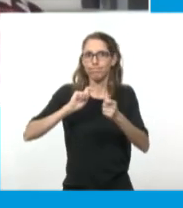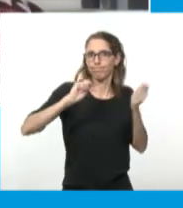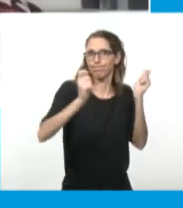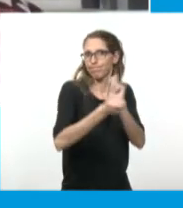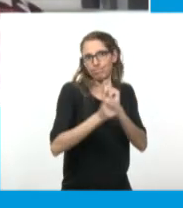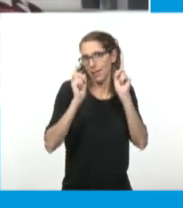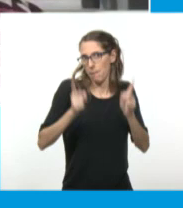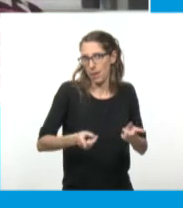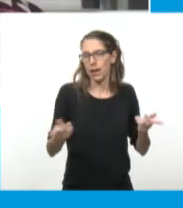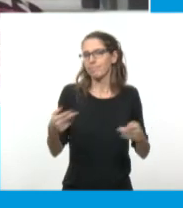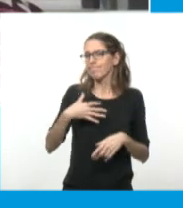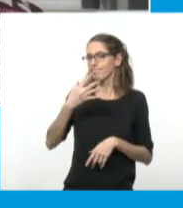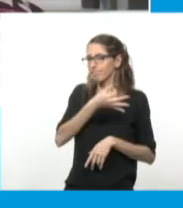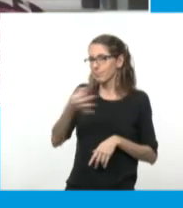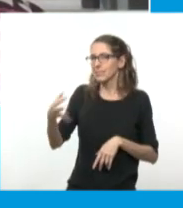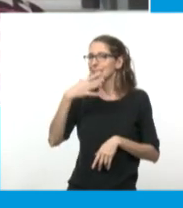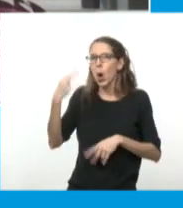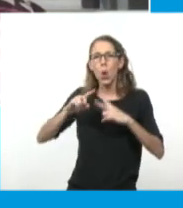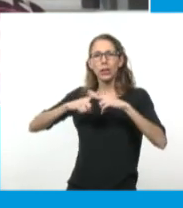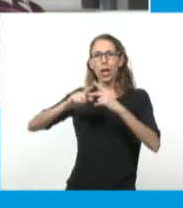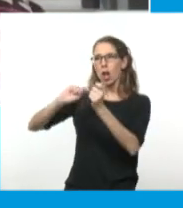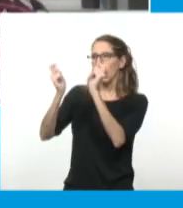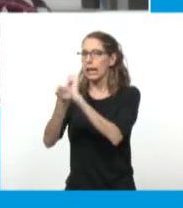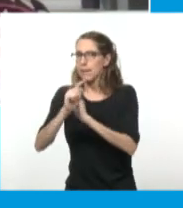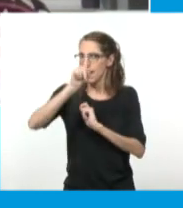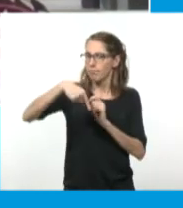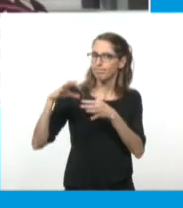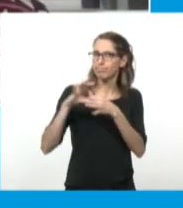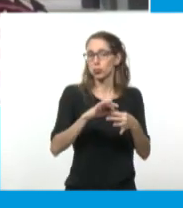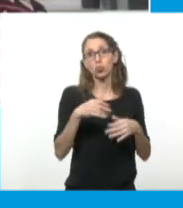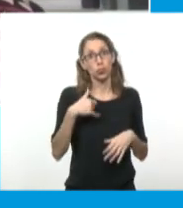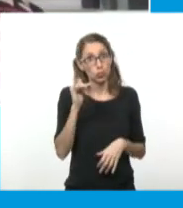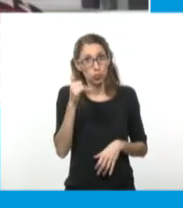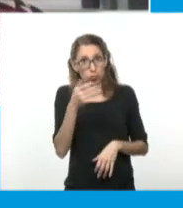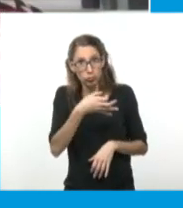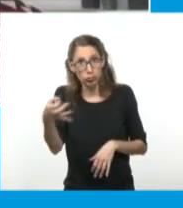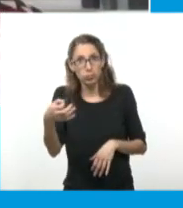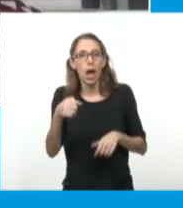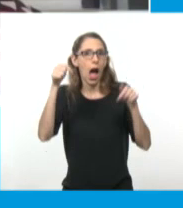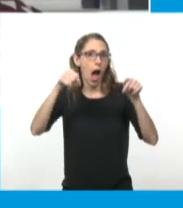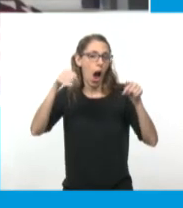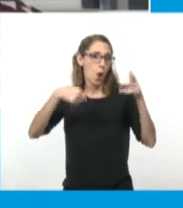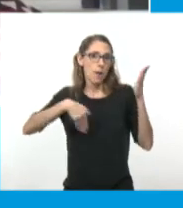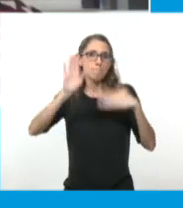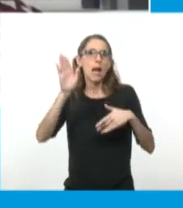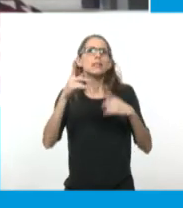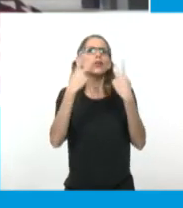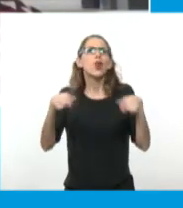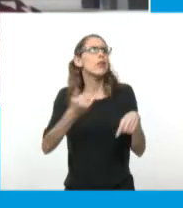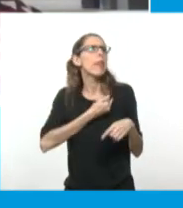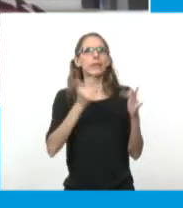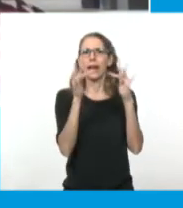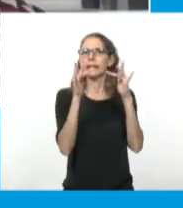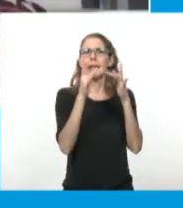Lo tecnológico debe impactar mucho, me imagino. Sí, ahora se consume, o sea, mucho, muchas de las cosas están en la red